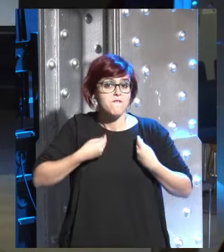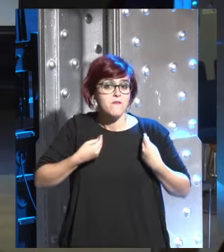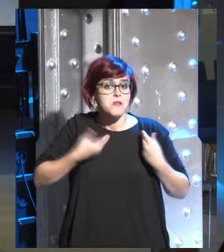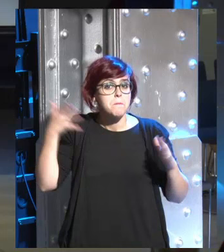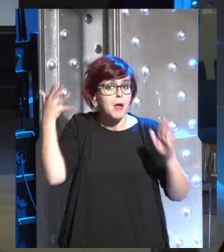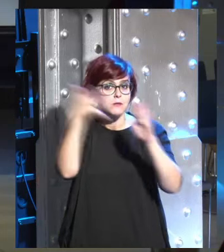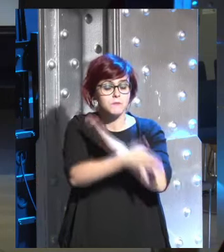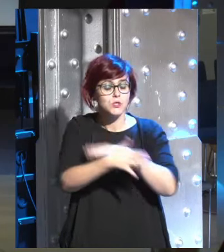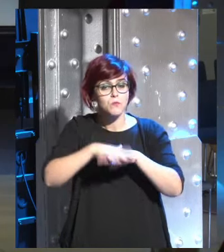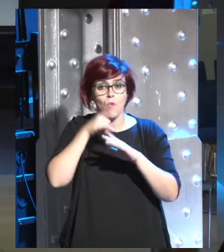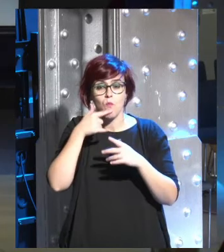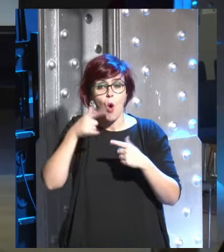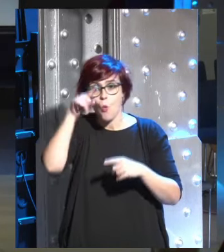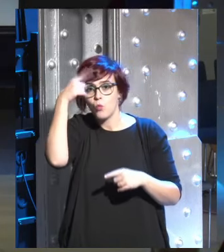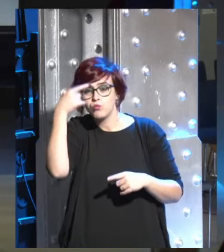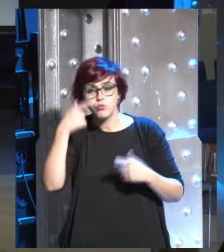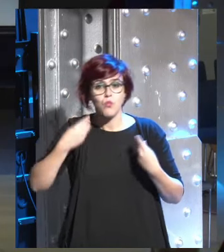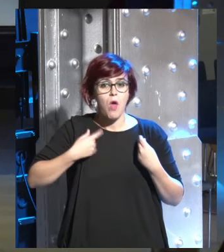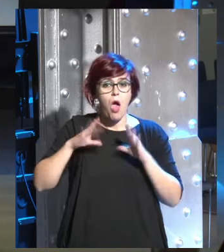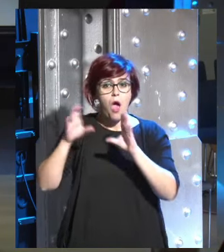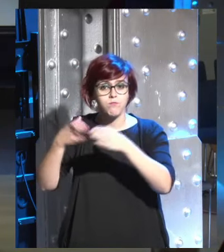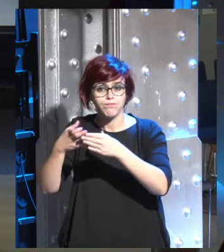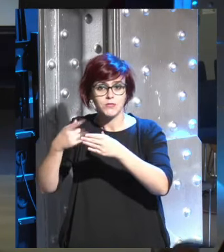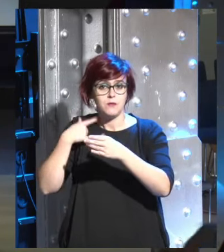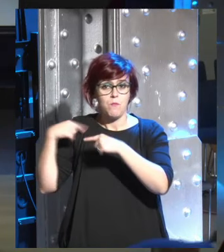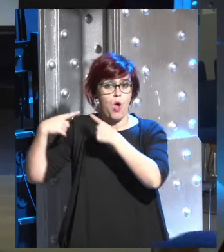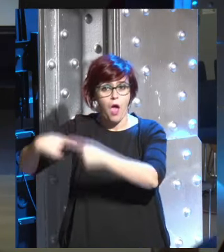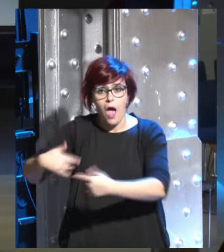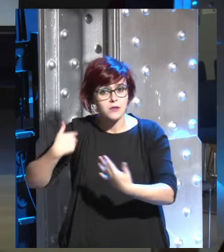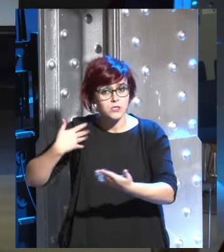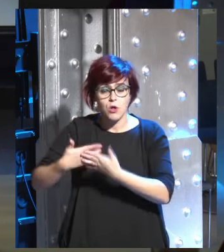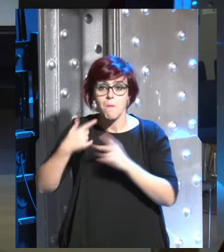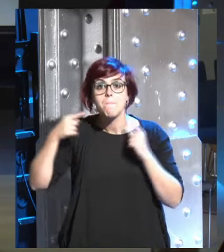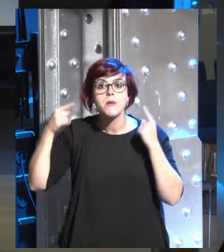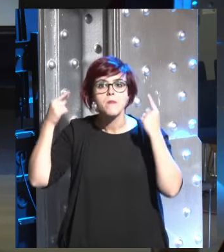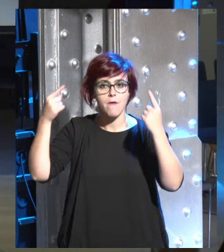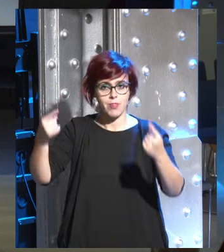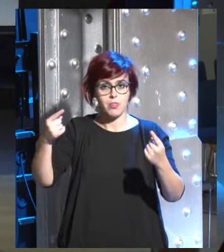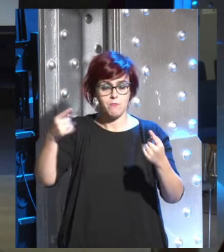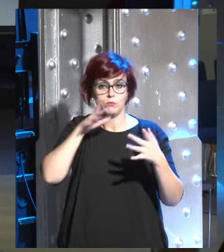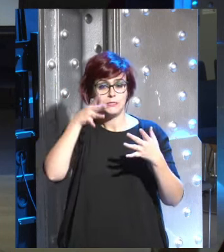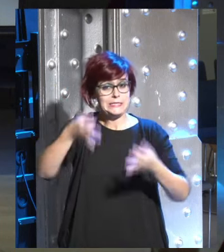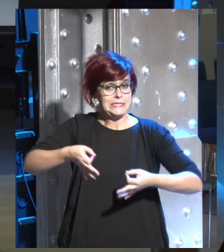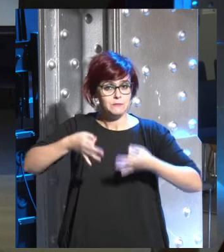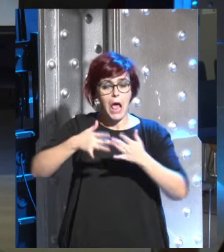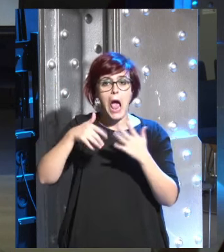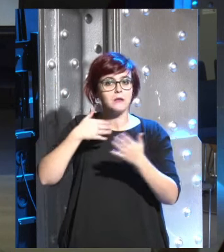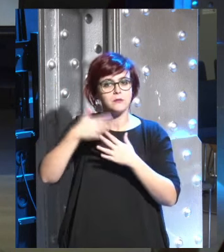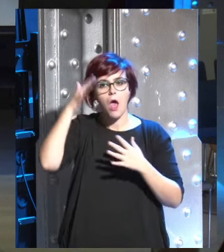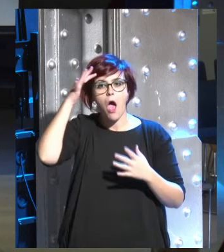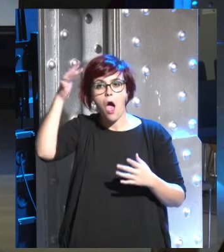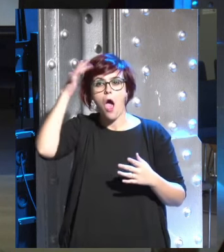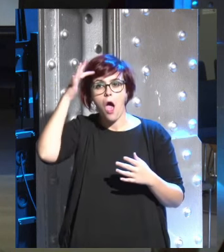en todas las civilizaciones en todas las culturas que esto puede ser posible porque siempre se ha soñado